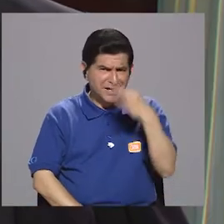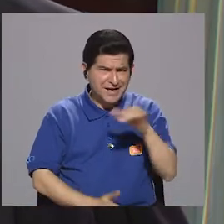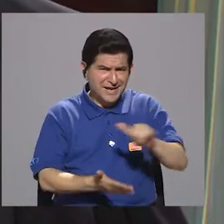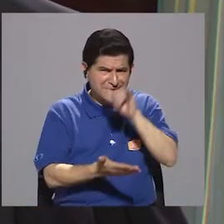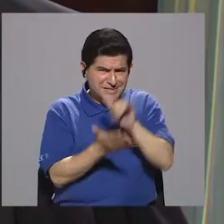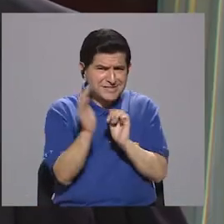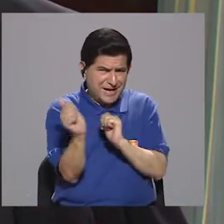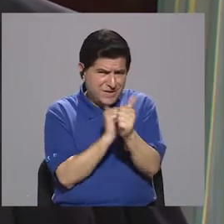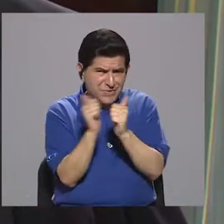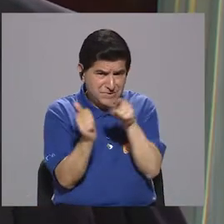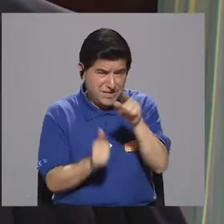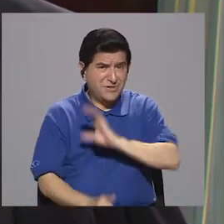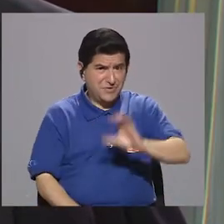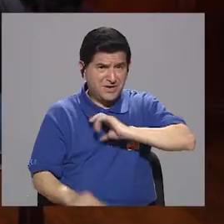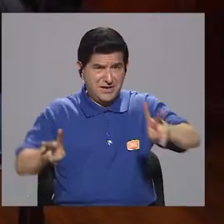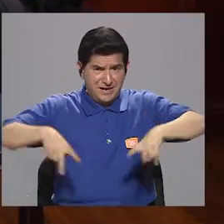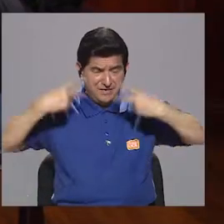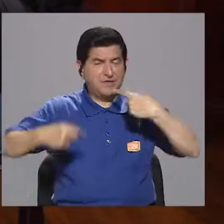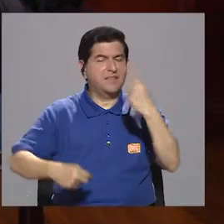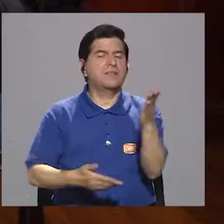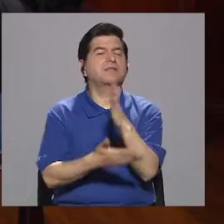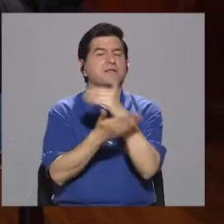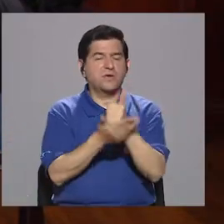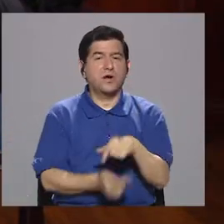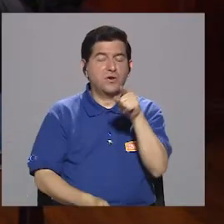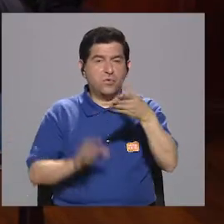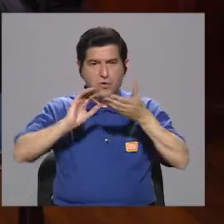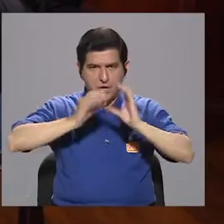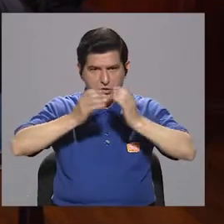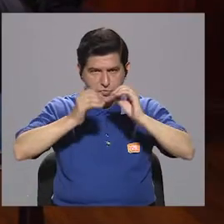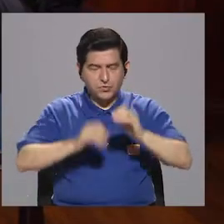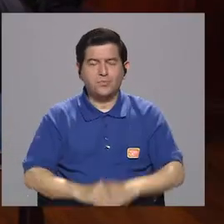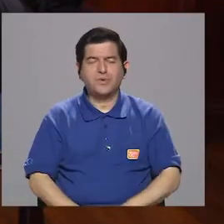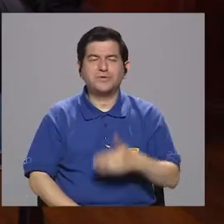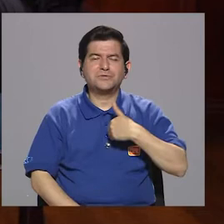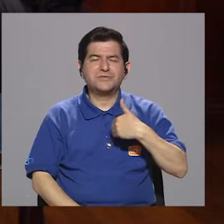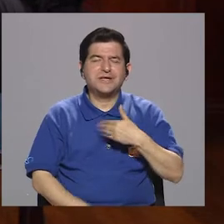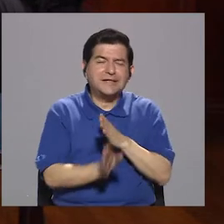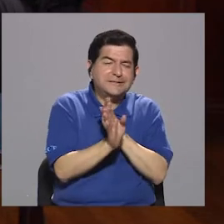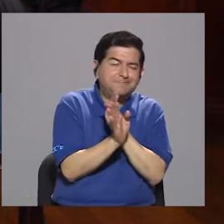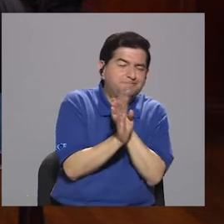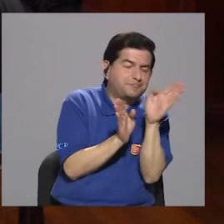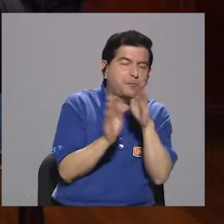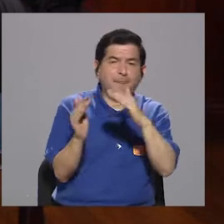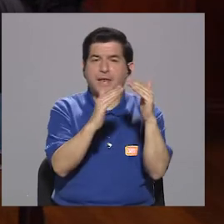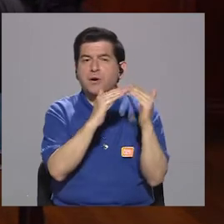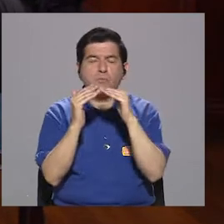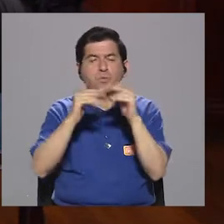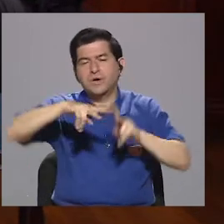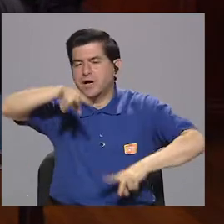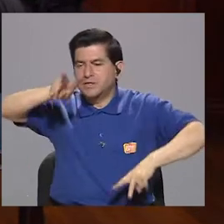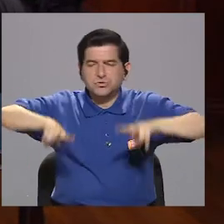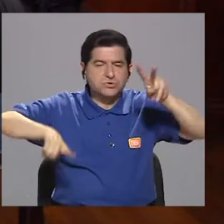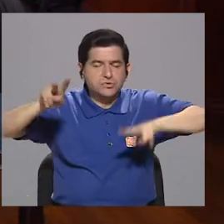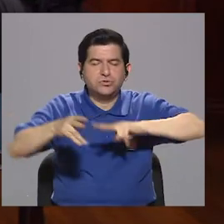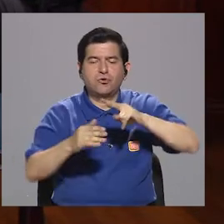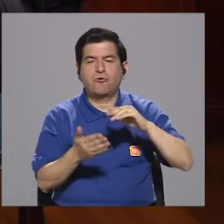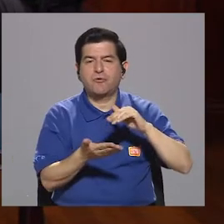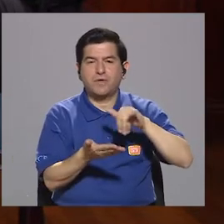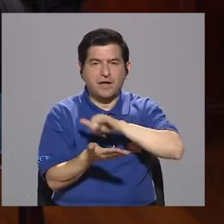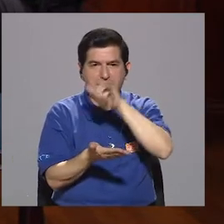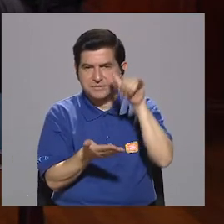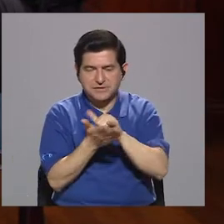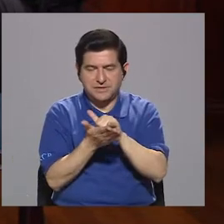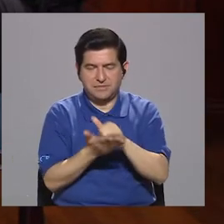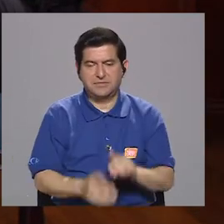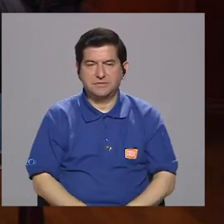cree que San José es competitivo con esa calidad de vida? Le quiero decir una cosa. Esos datos están matizados por una población flotante que tiene la ciudad de San